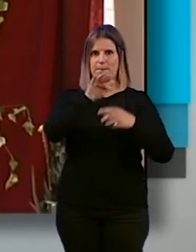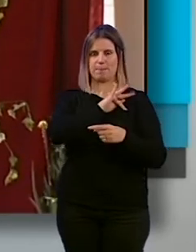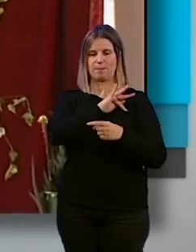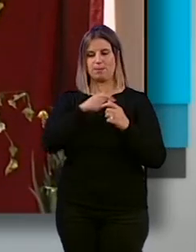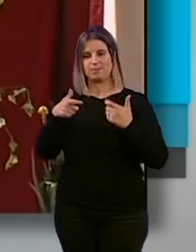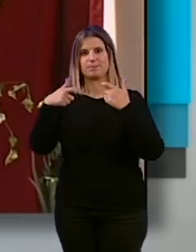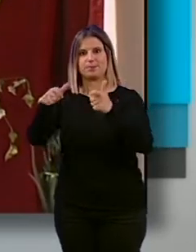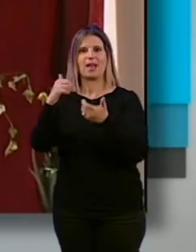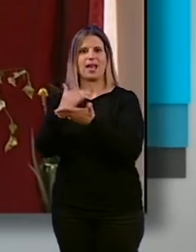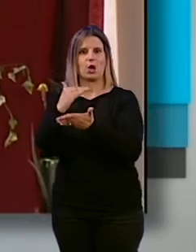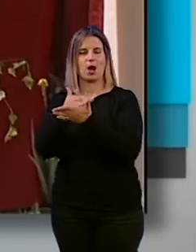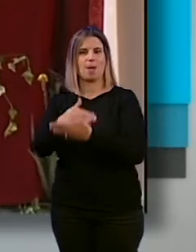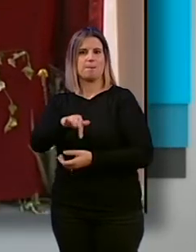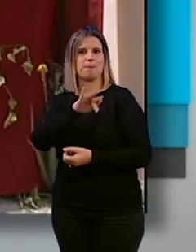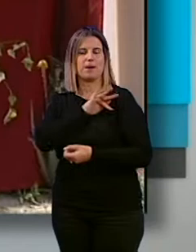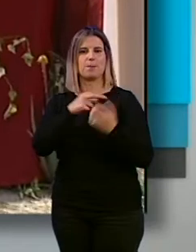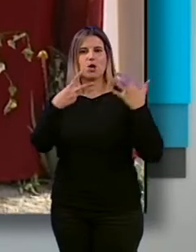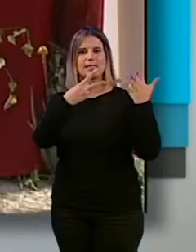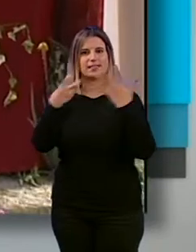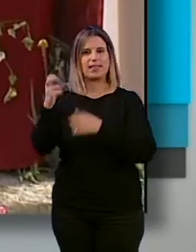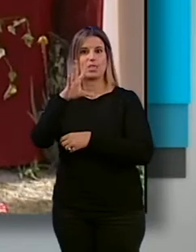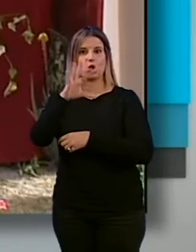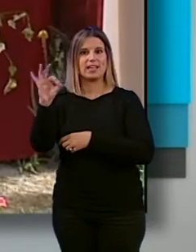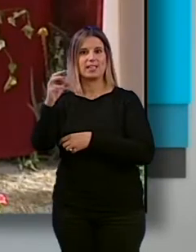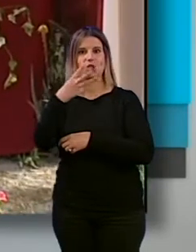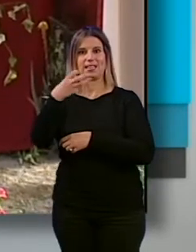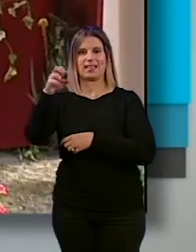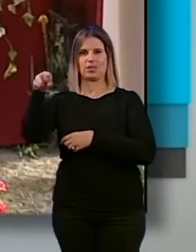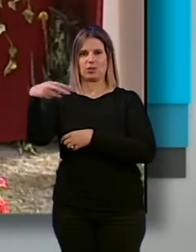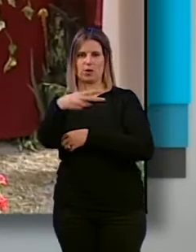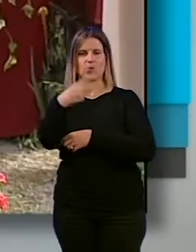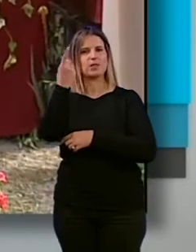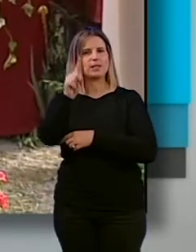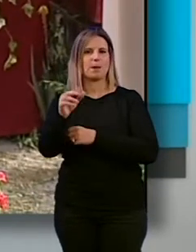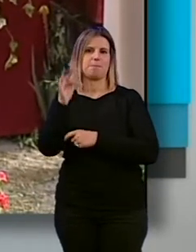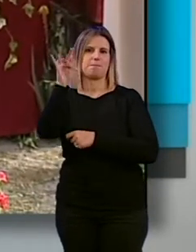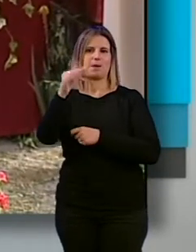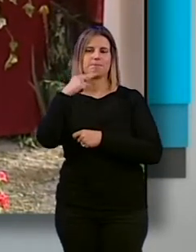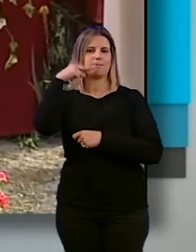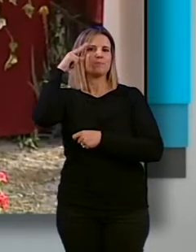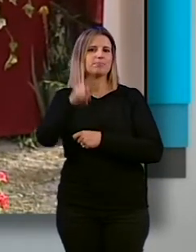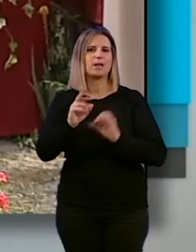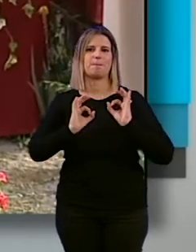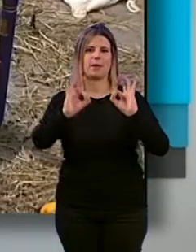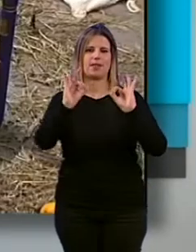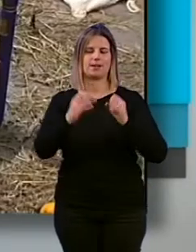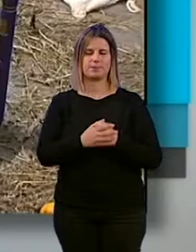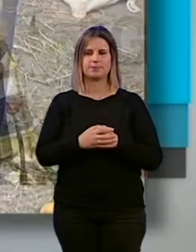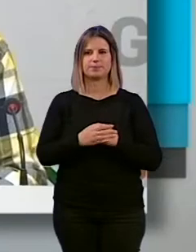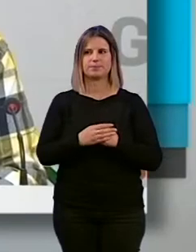apartado escolar los premios serán de 700, 500 y 300 euros, además de las menciones especiales en ambos casos.